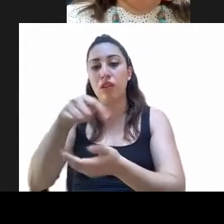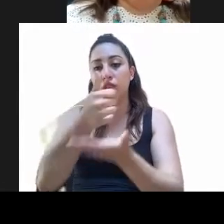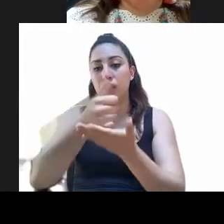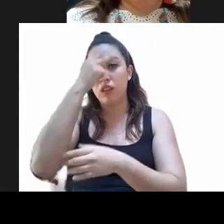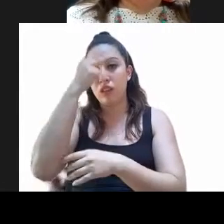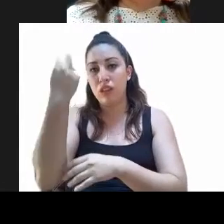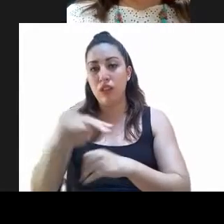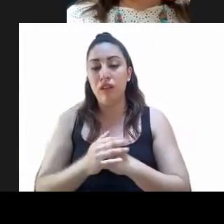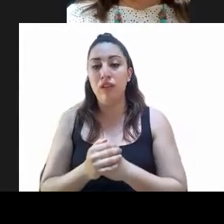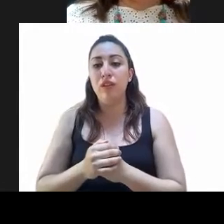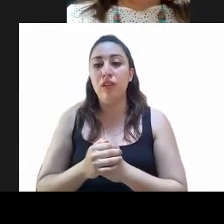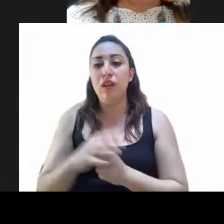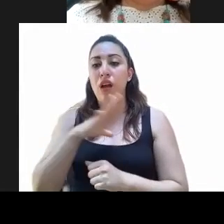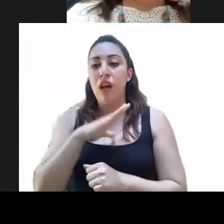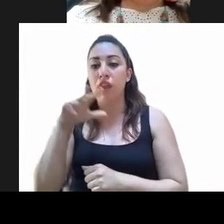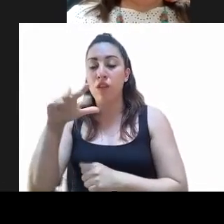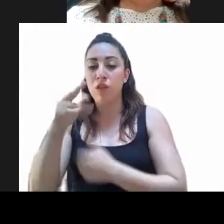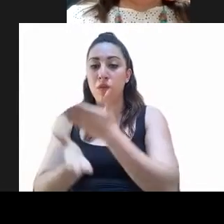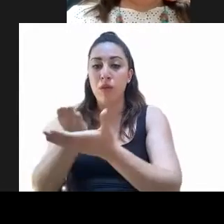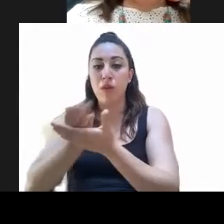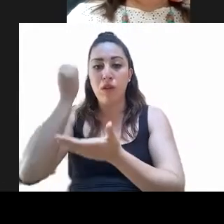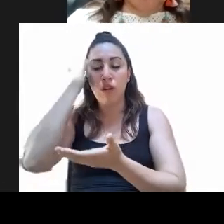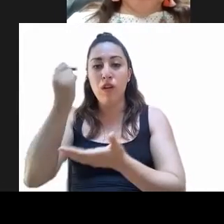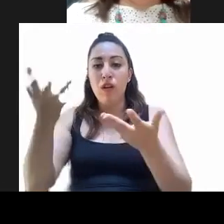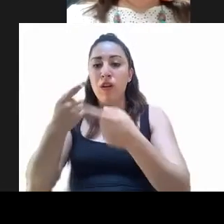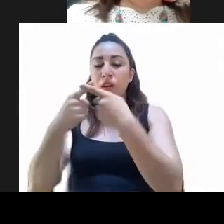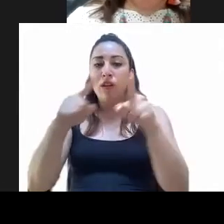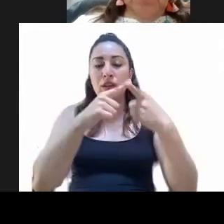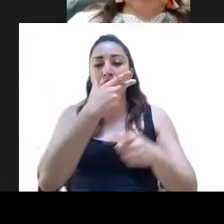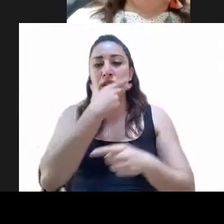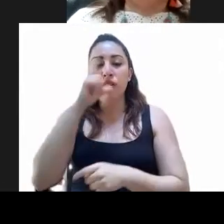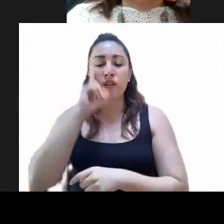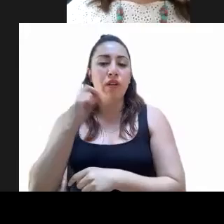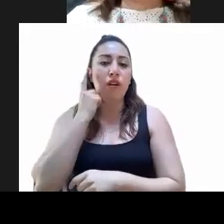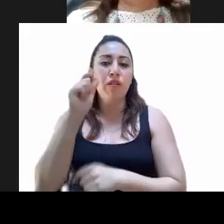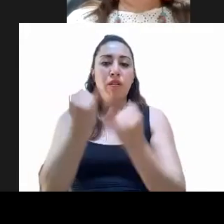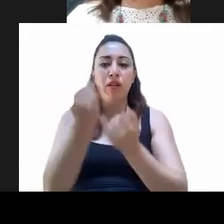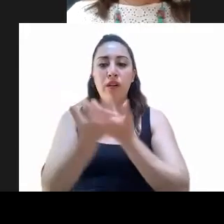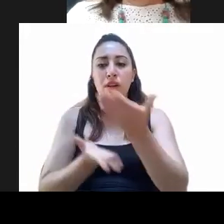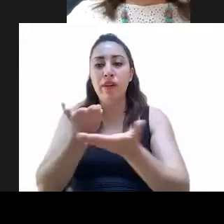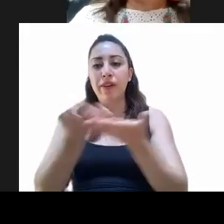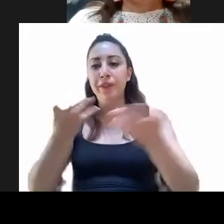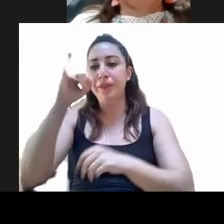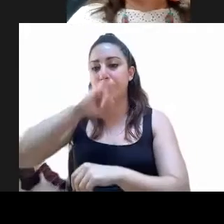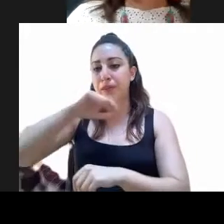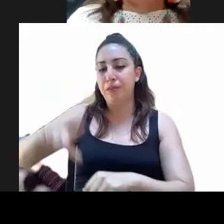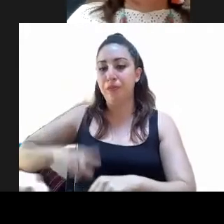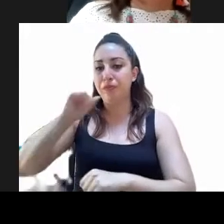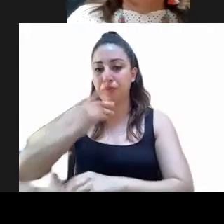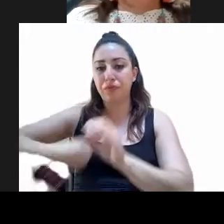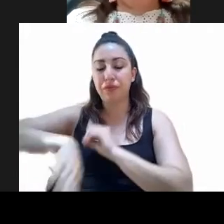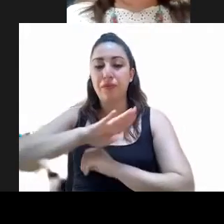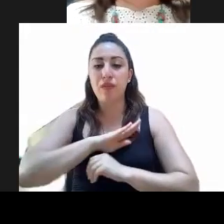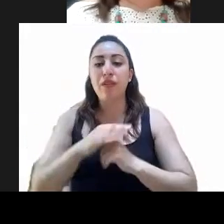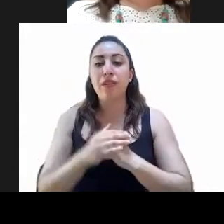manera conjunta 18 iniciativas presentadas por diputadas y diputados, así como una iniciativa presentada por la jefa de gobierno de la Ciudad de México. En ese sentido,